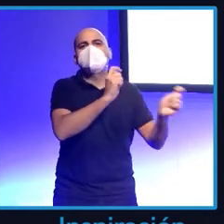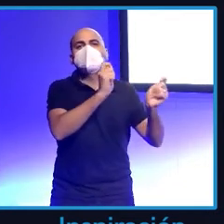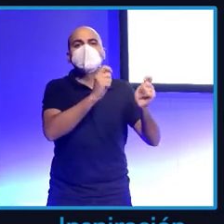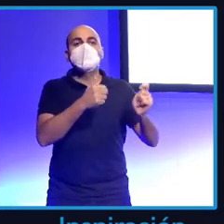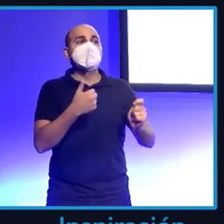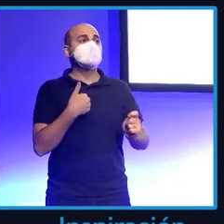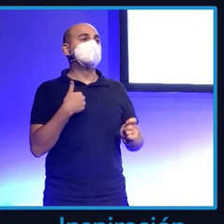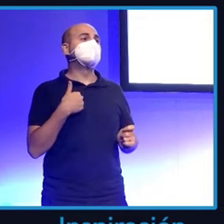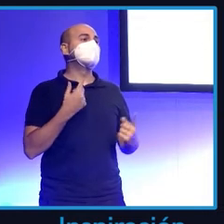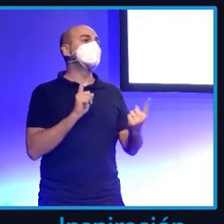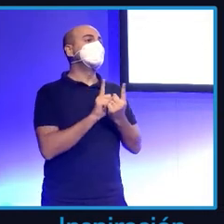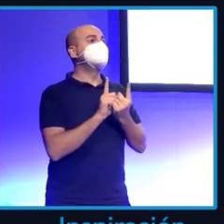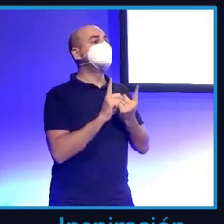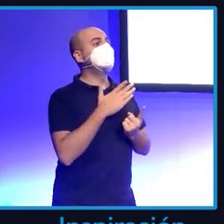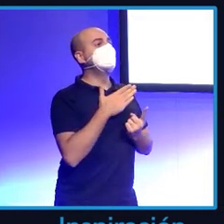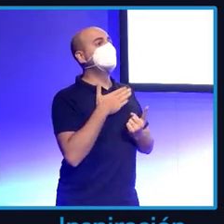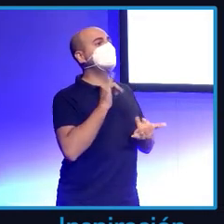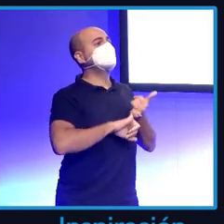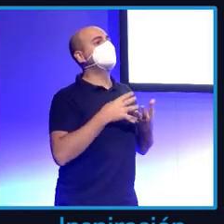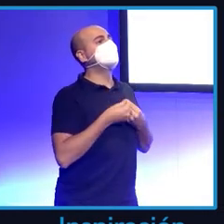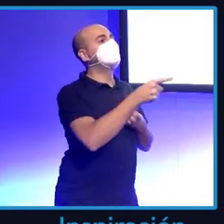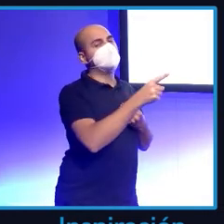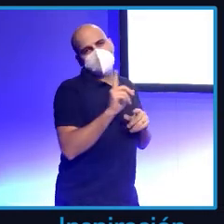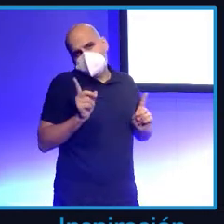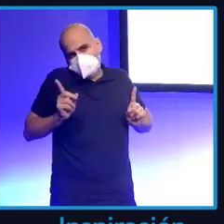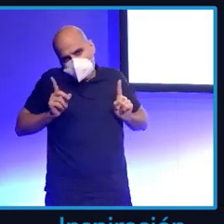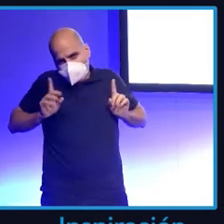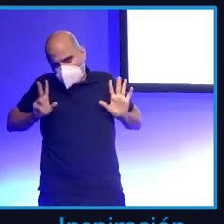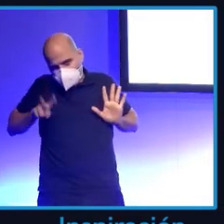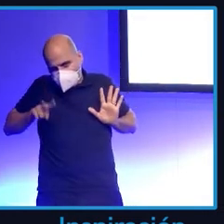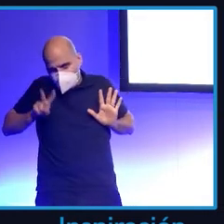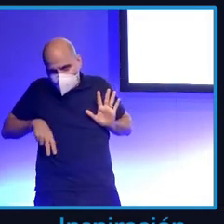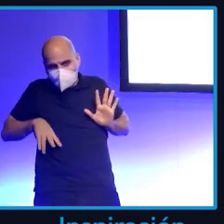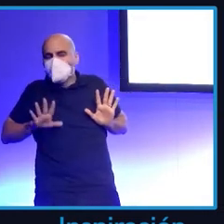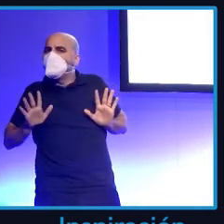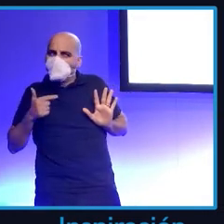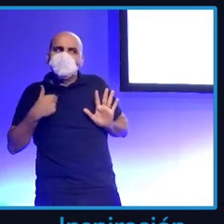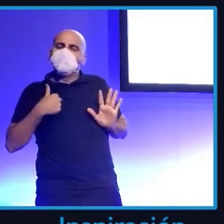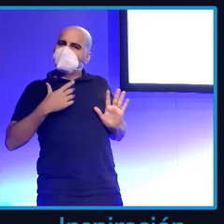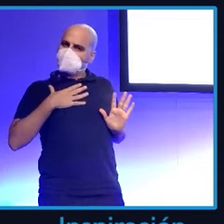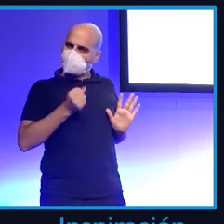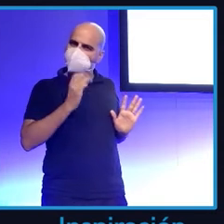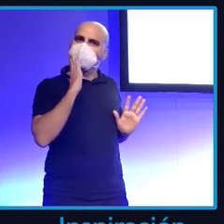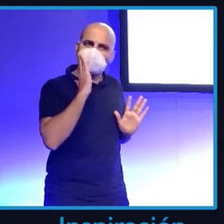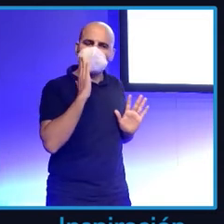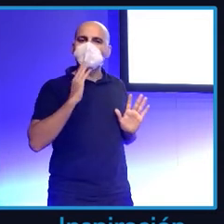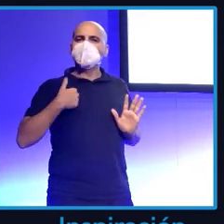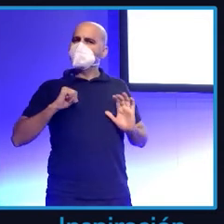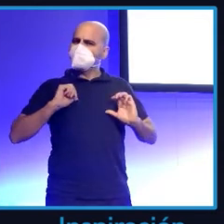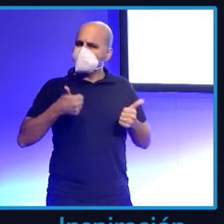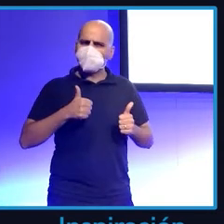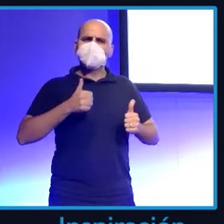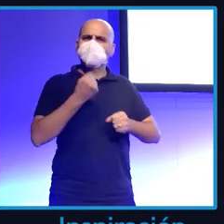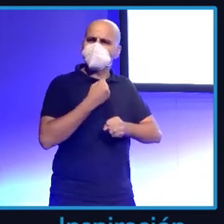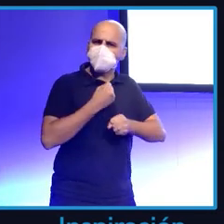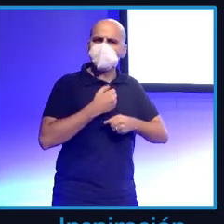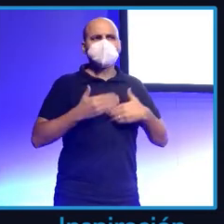de alguna manera, empezando a trabajar, por supuesto gratis siempre, de eso también se podría hablar mucho, empecé a hacerme con secciones en los medios.